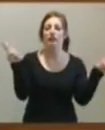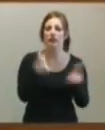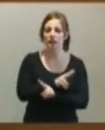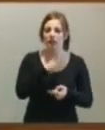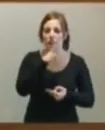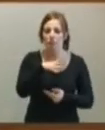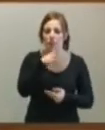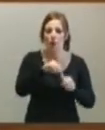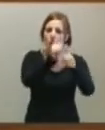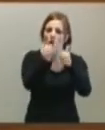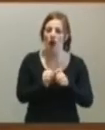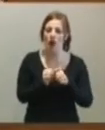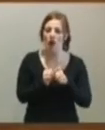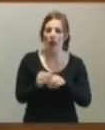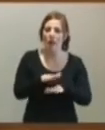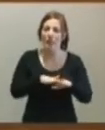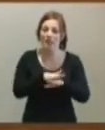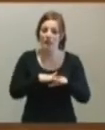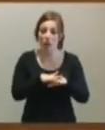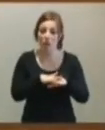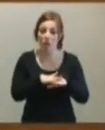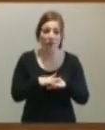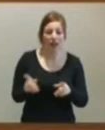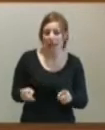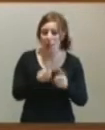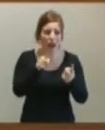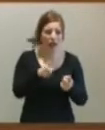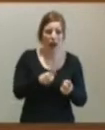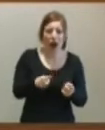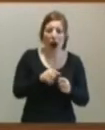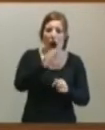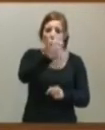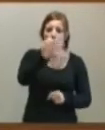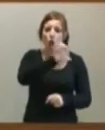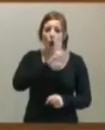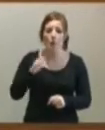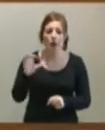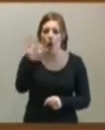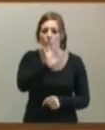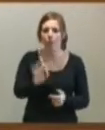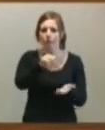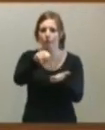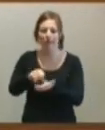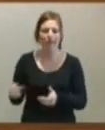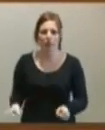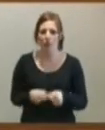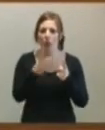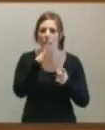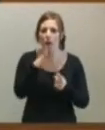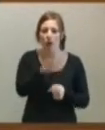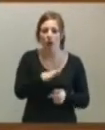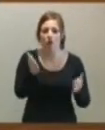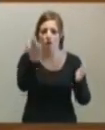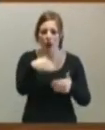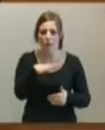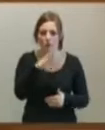modelo de Estado descentralizado, llámenlo federal o autonómico, no tienen cabida en ningún sitio del mundo occidental